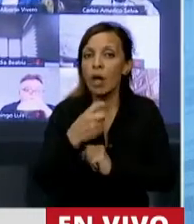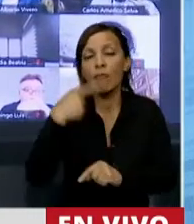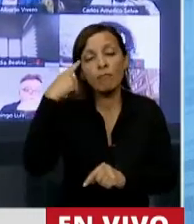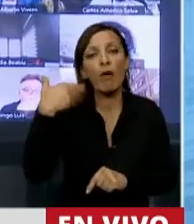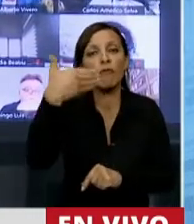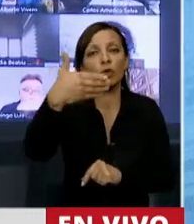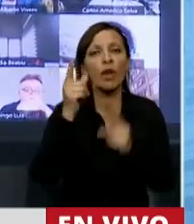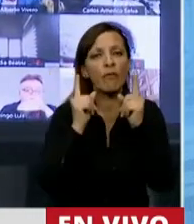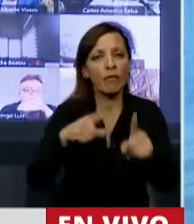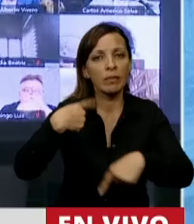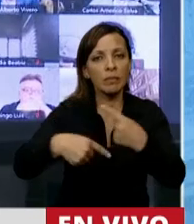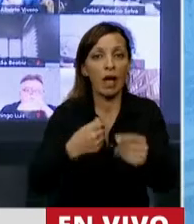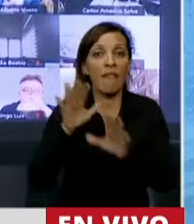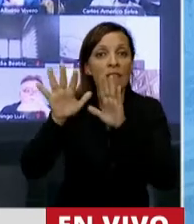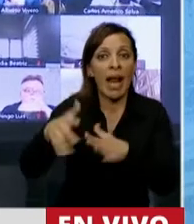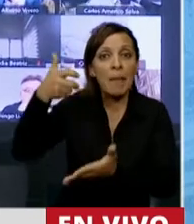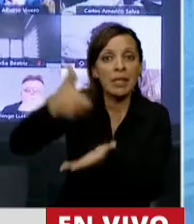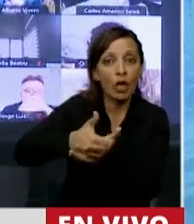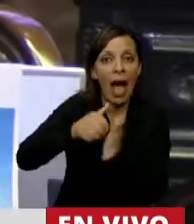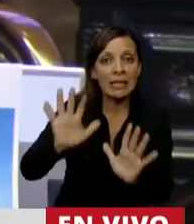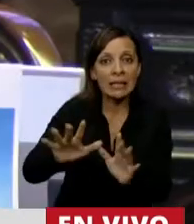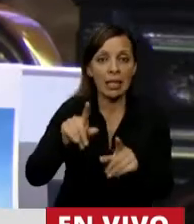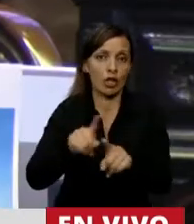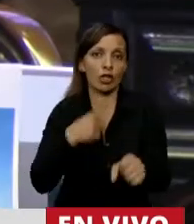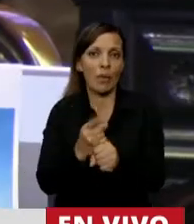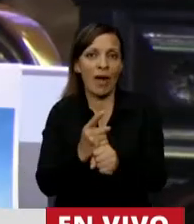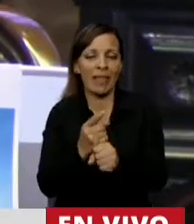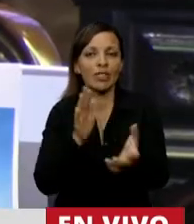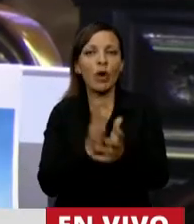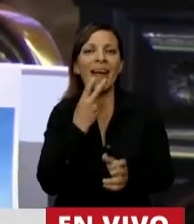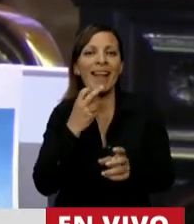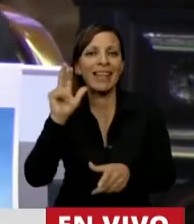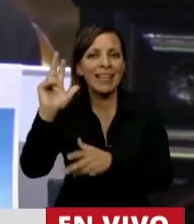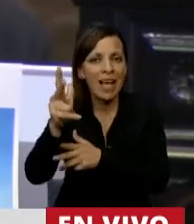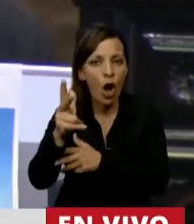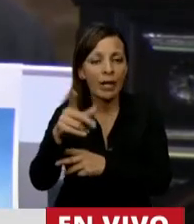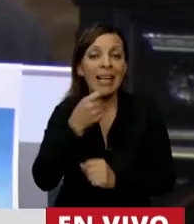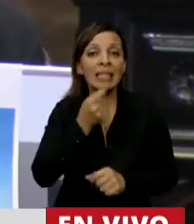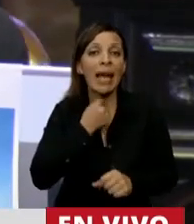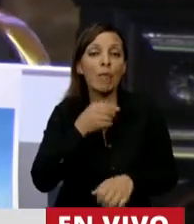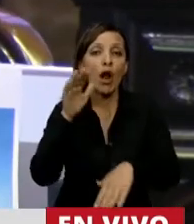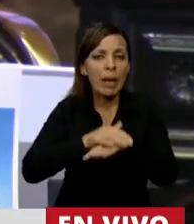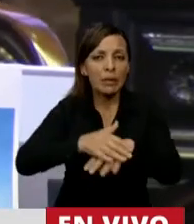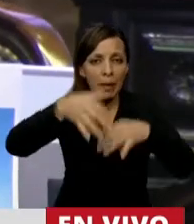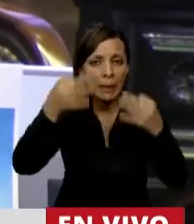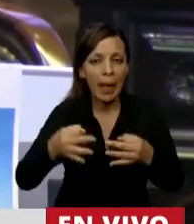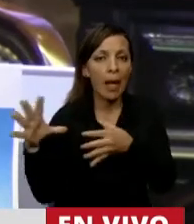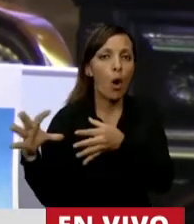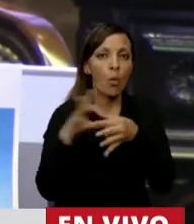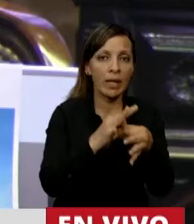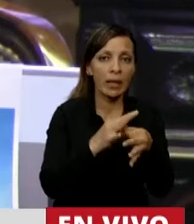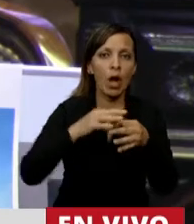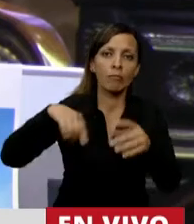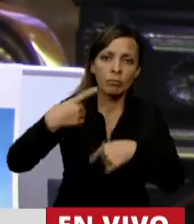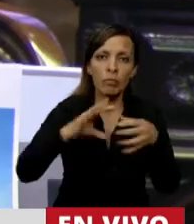futuro sostenible, no podemos frenar la inversión como sucedió este año en energías eólicas. Porque efectivamente, y si lo queremos hacer responsablemente, uniendo e